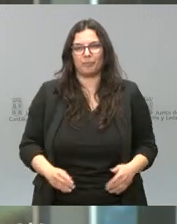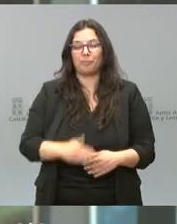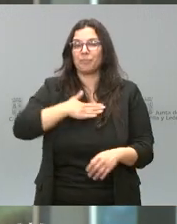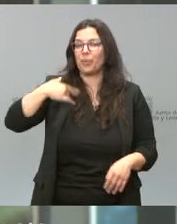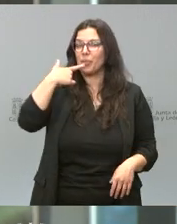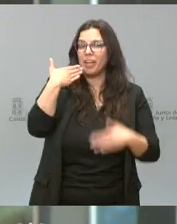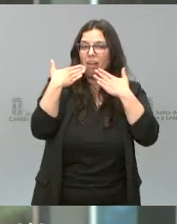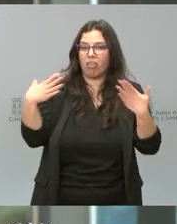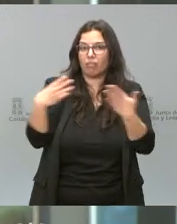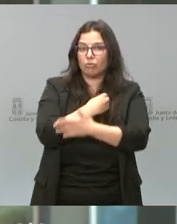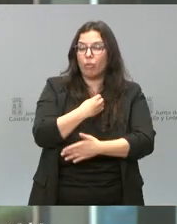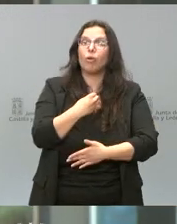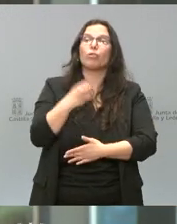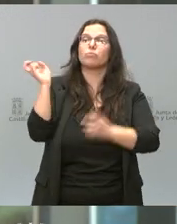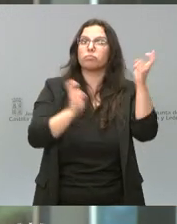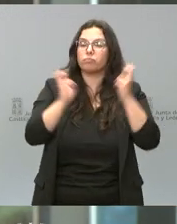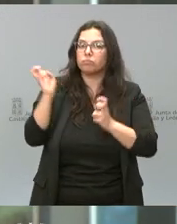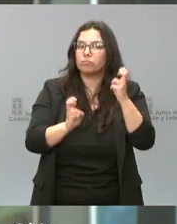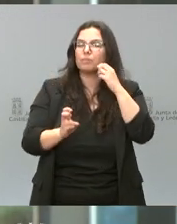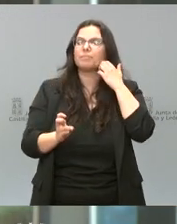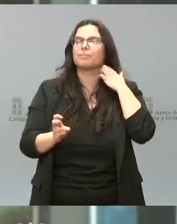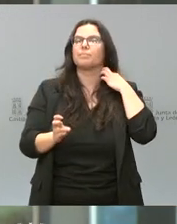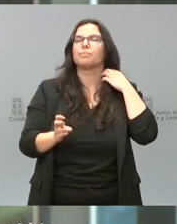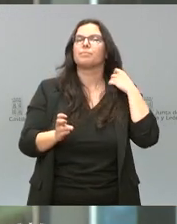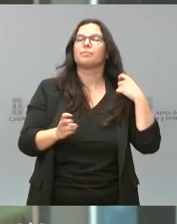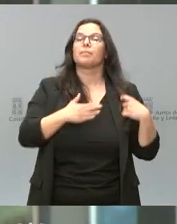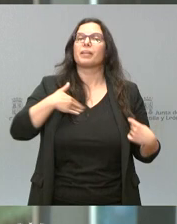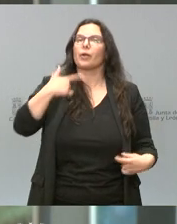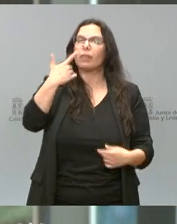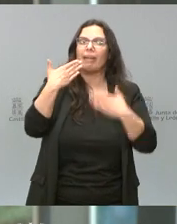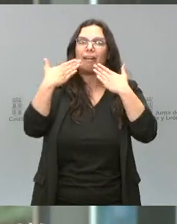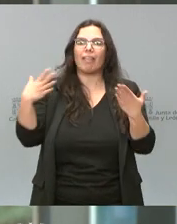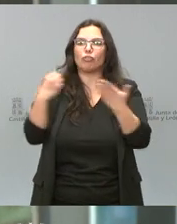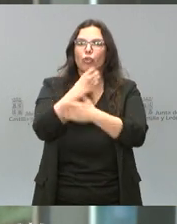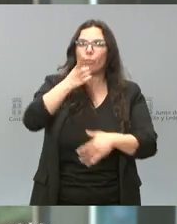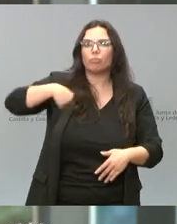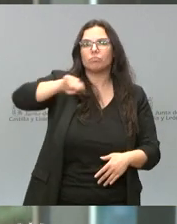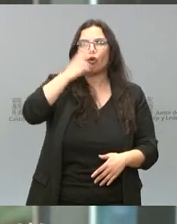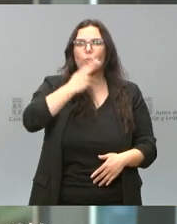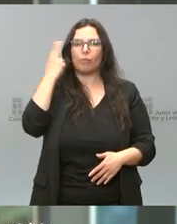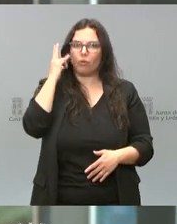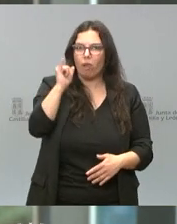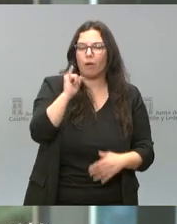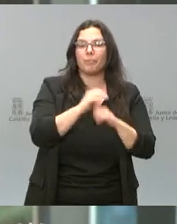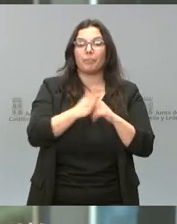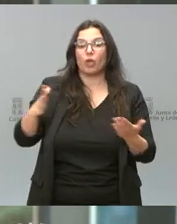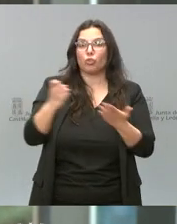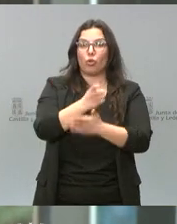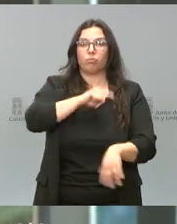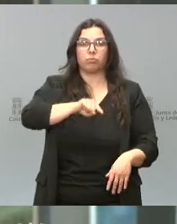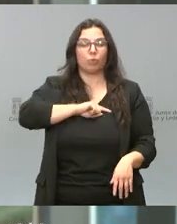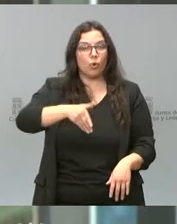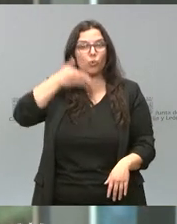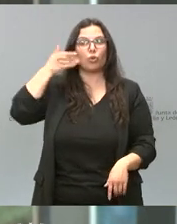agradeceros a todos vuestra presencia, quiero agradeceros a todos vuestro compromiso. Todos estamos orgullosos de los